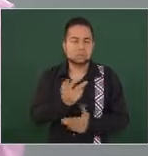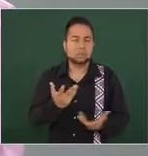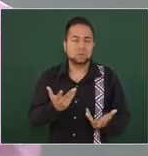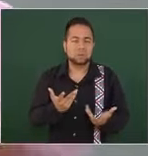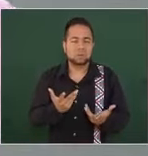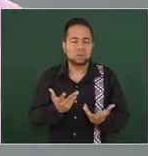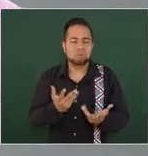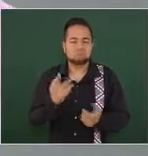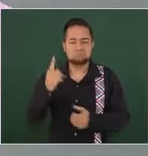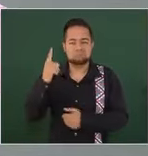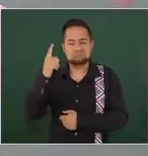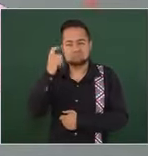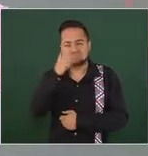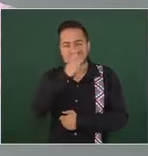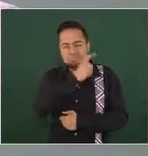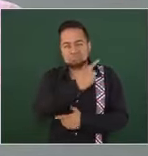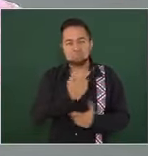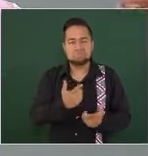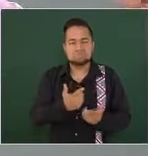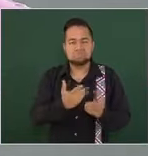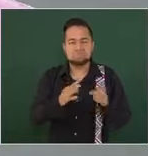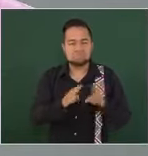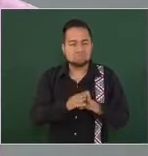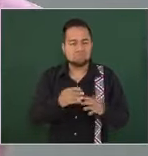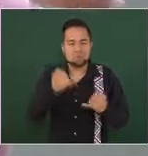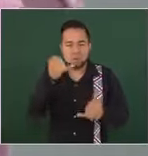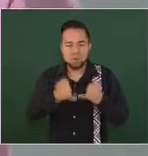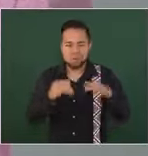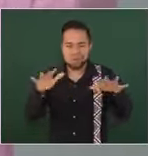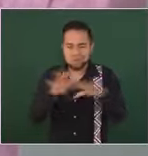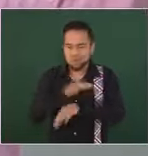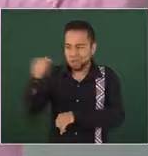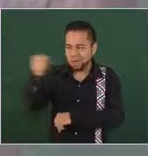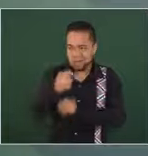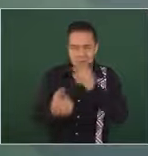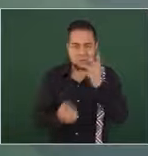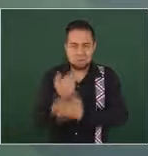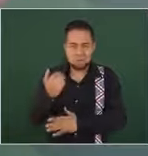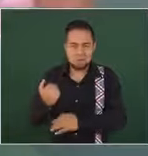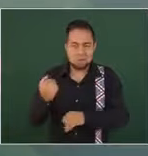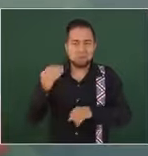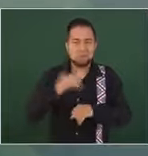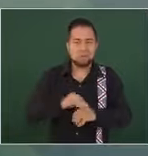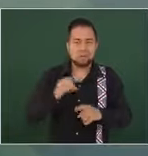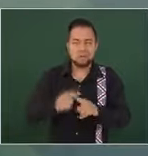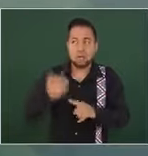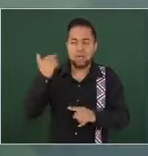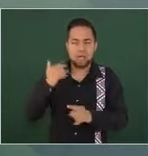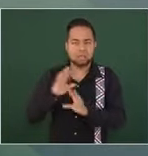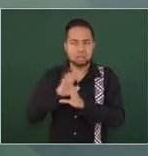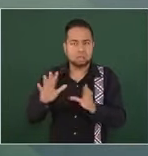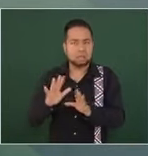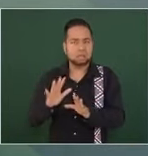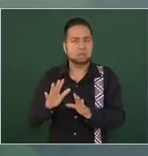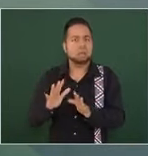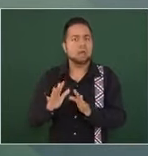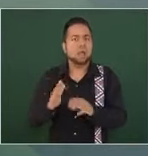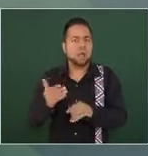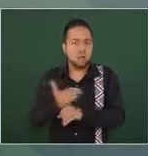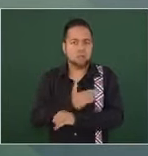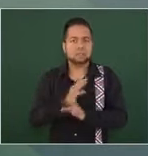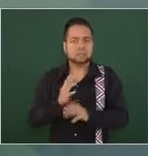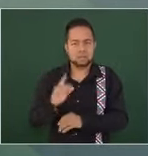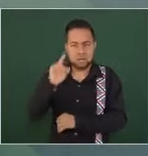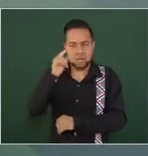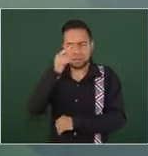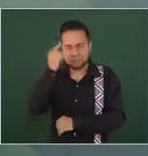pues cambiar a los jueces o hacer lo que hizo Zedillo de que